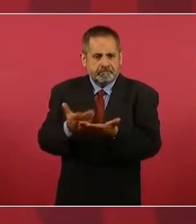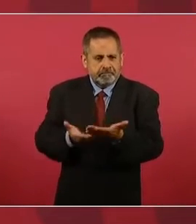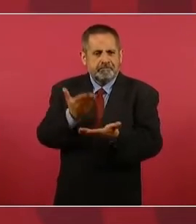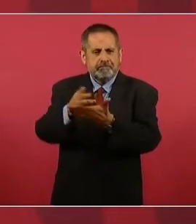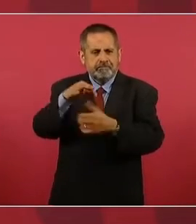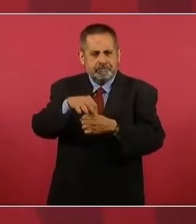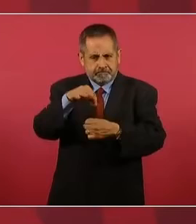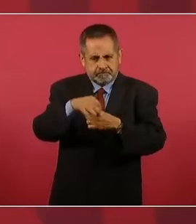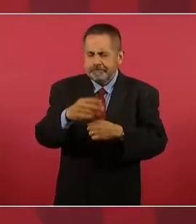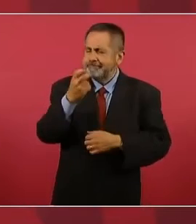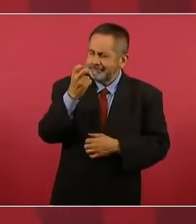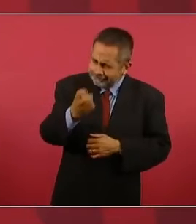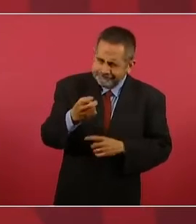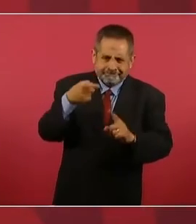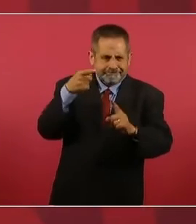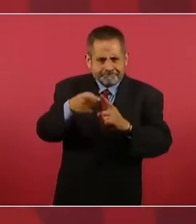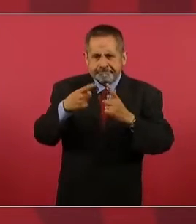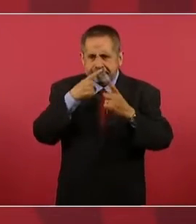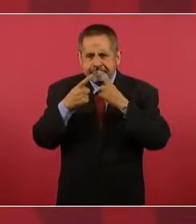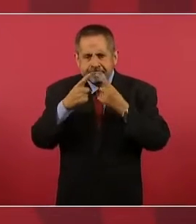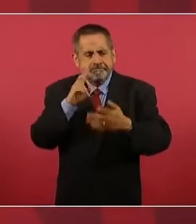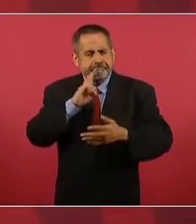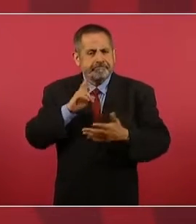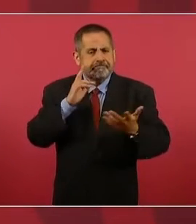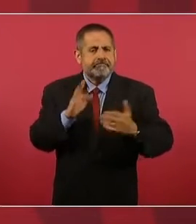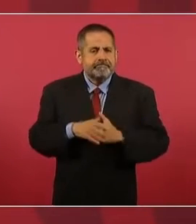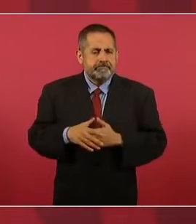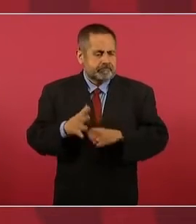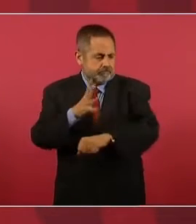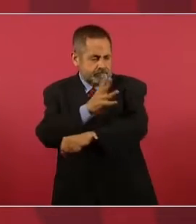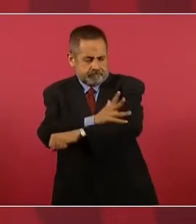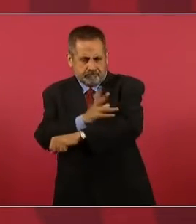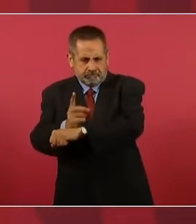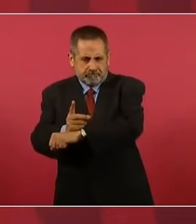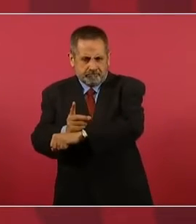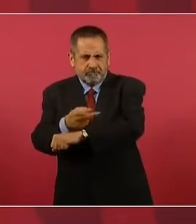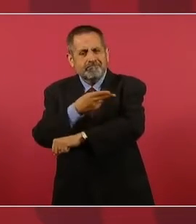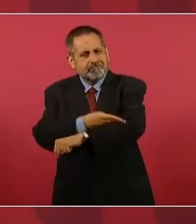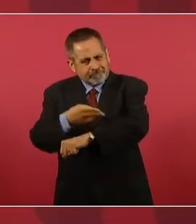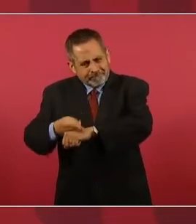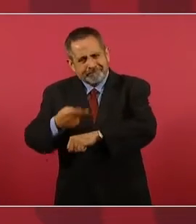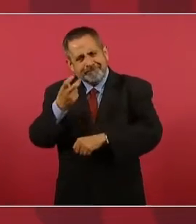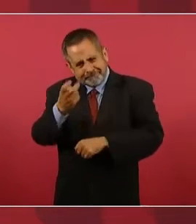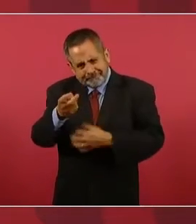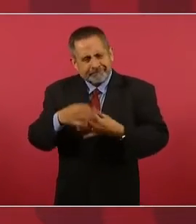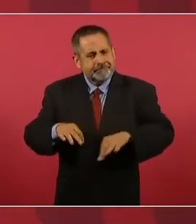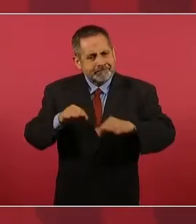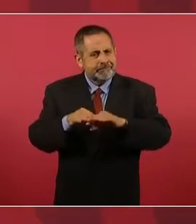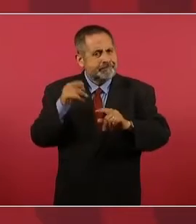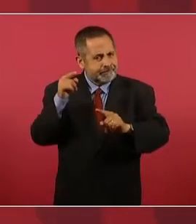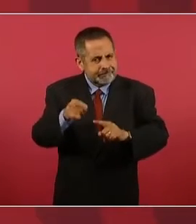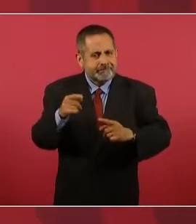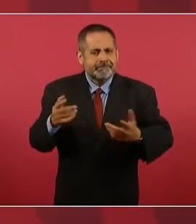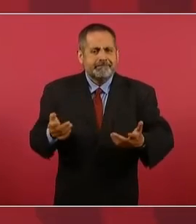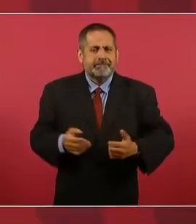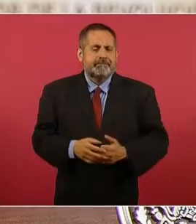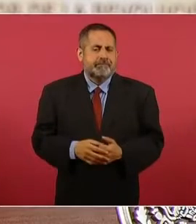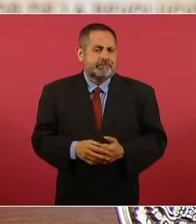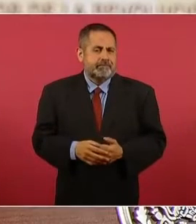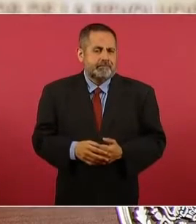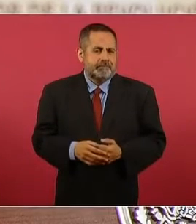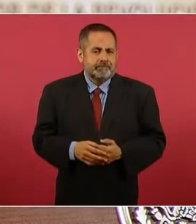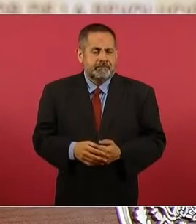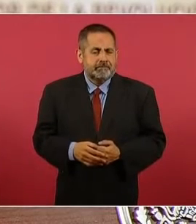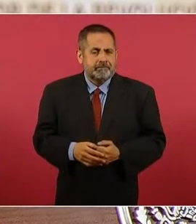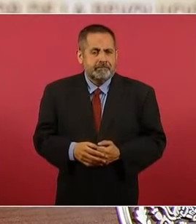propósito, que haya honestidad, que